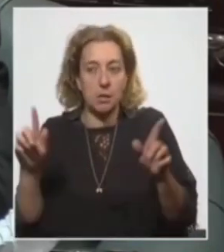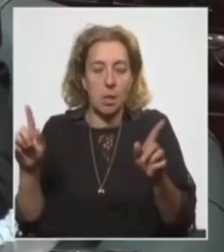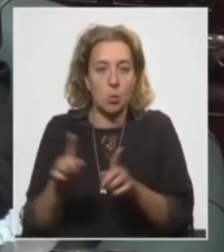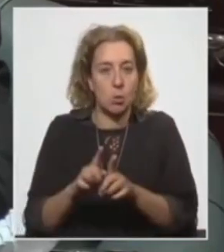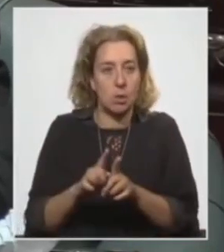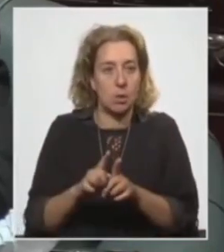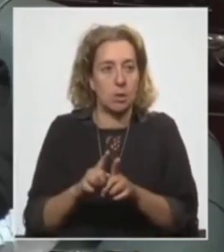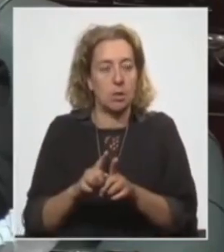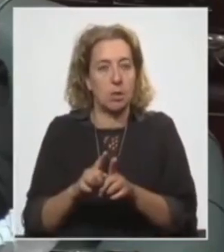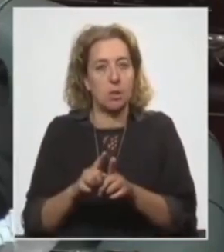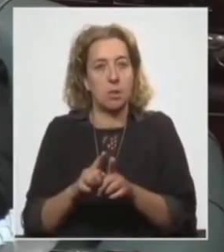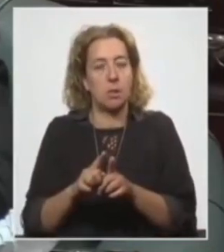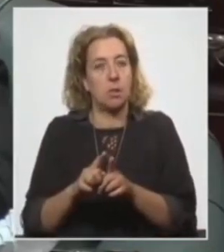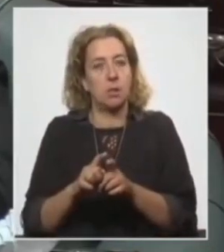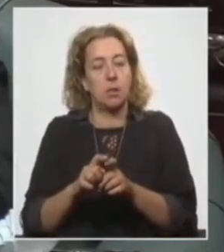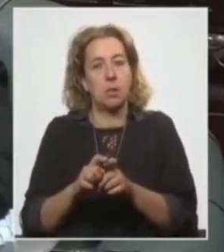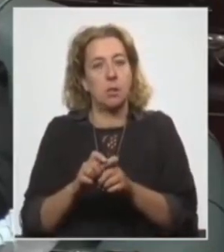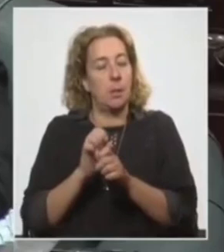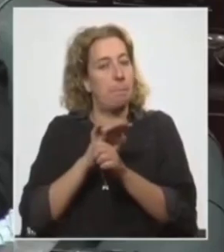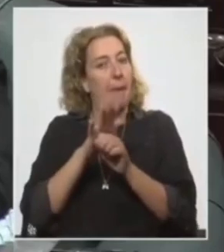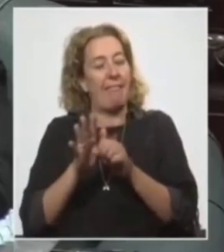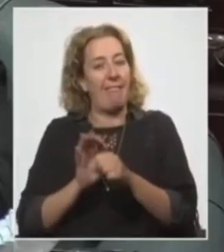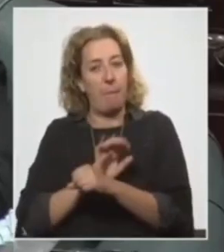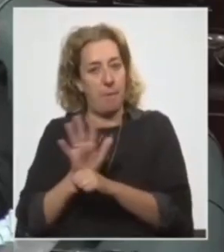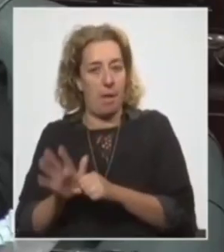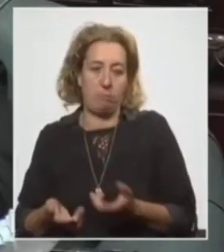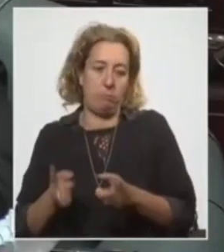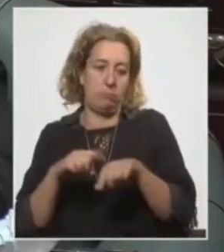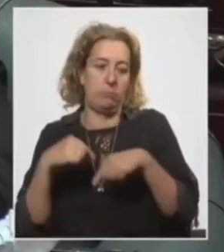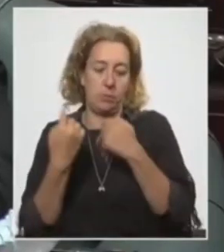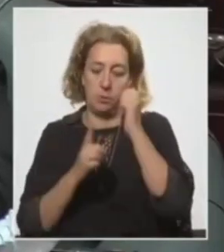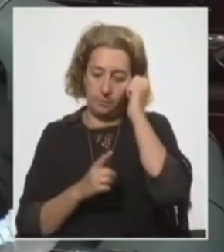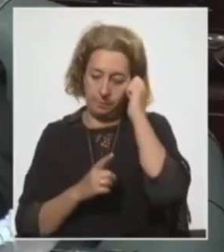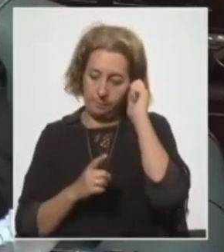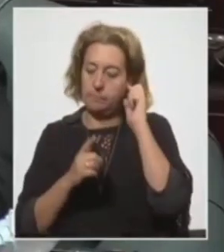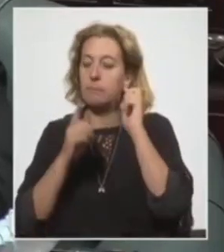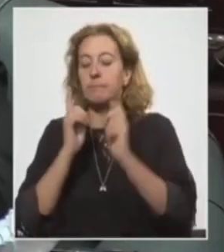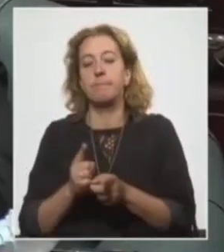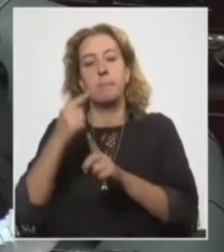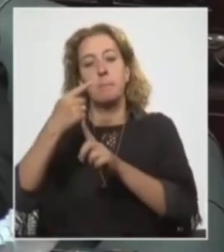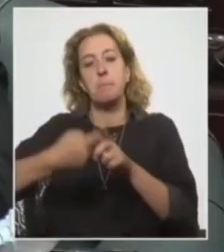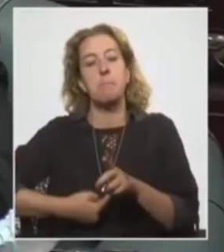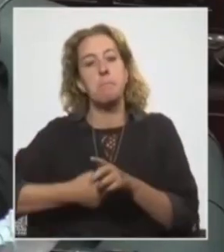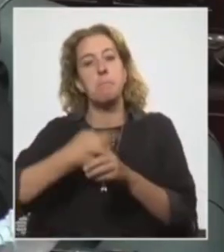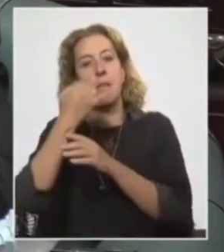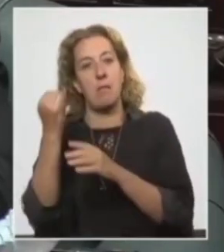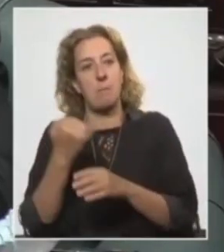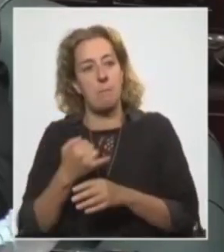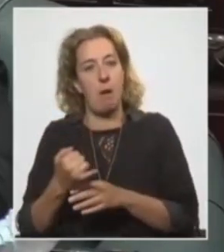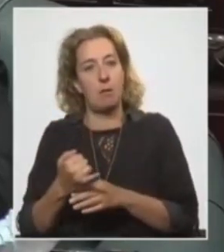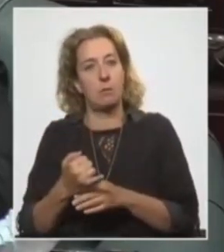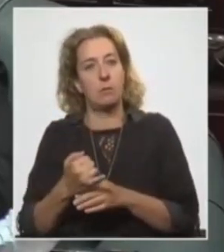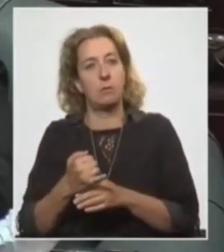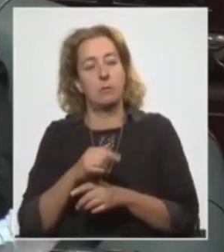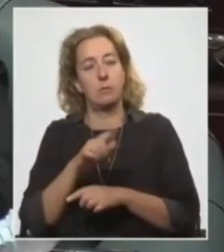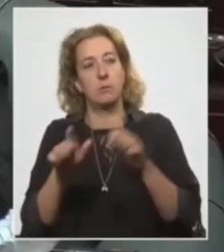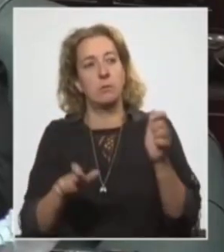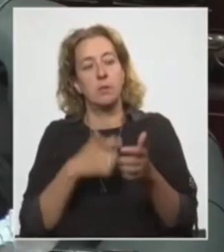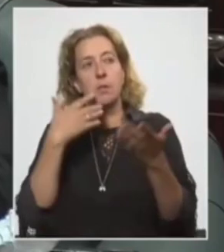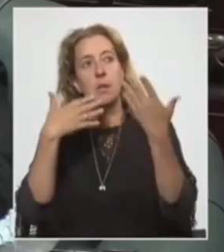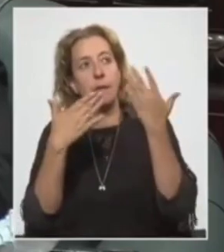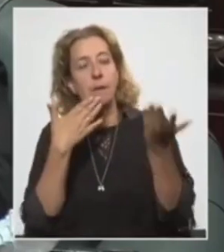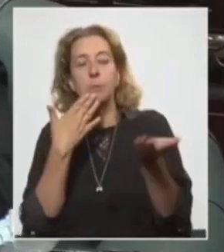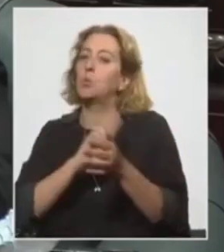el despliegue de la pandemia. Somos también, como desde el mes de marzo, quienes hablamos con los